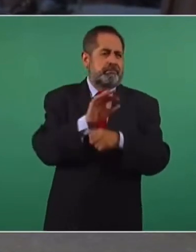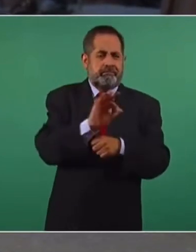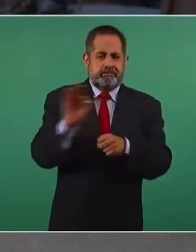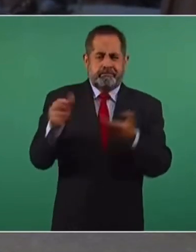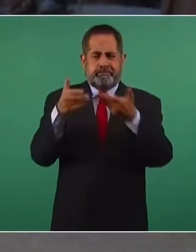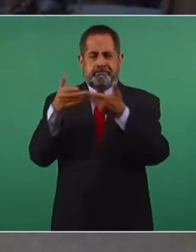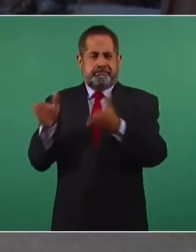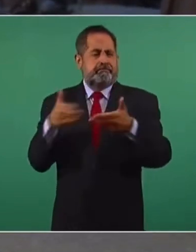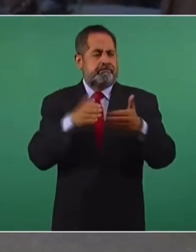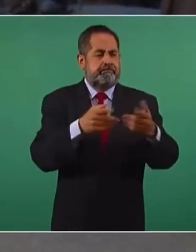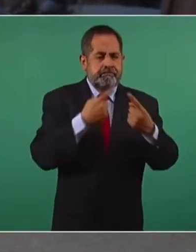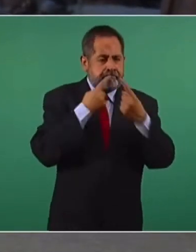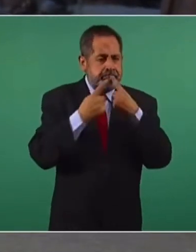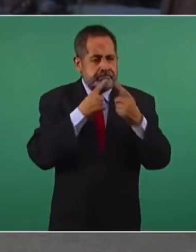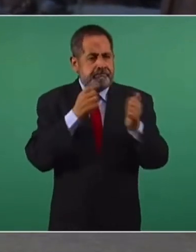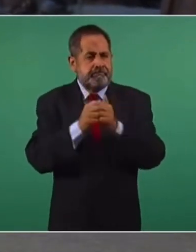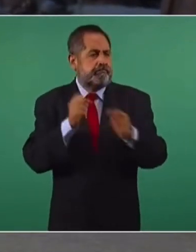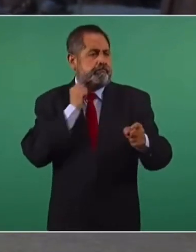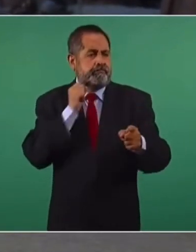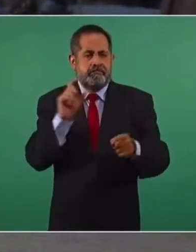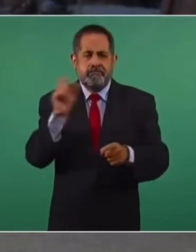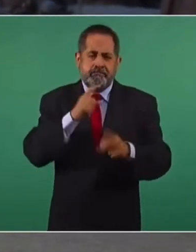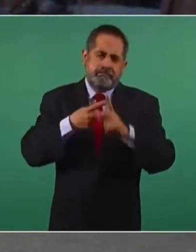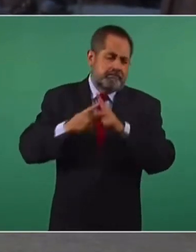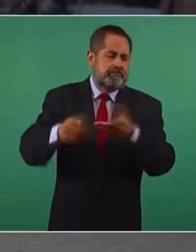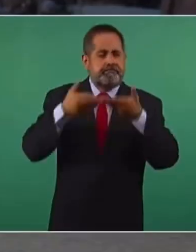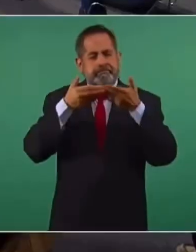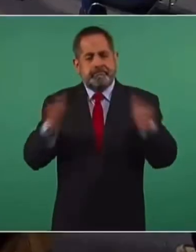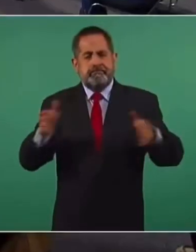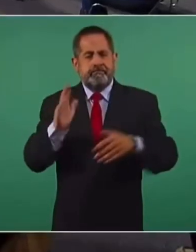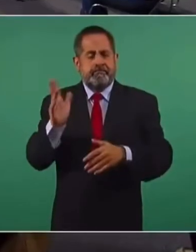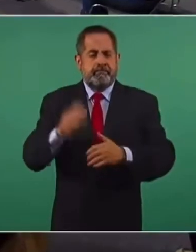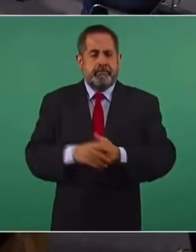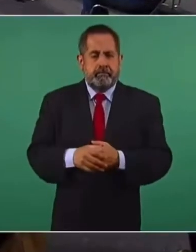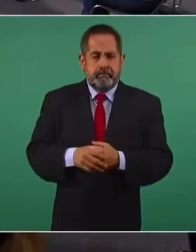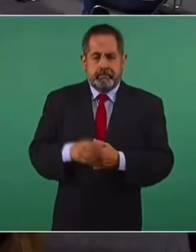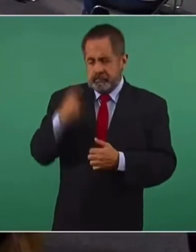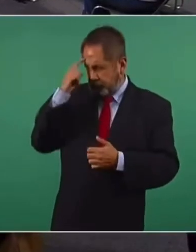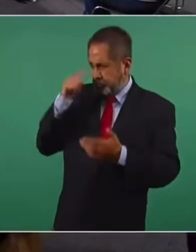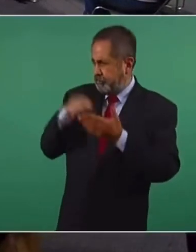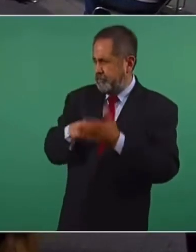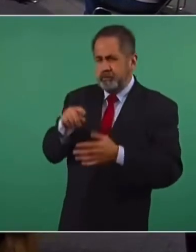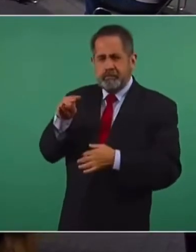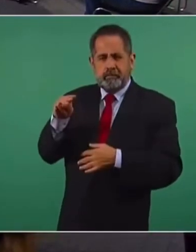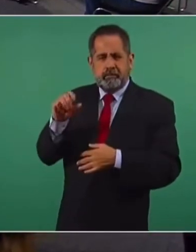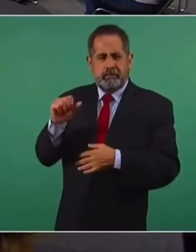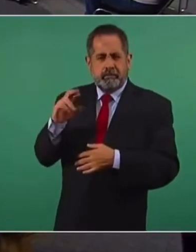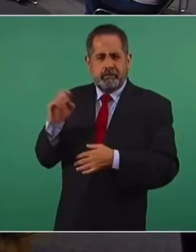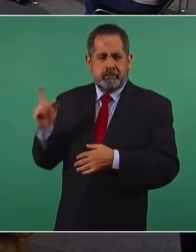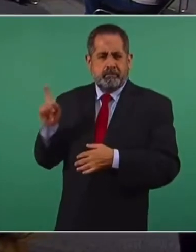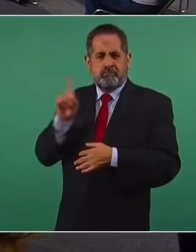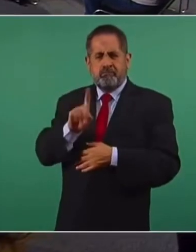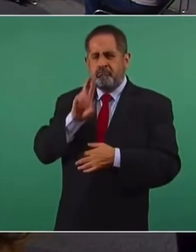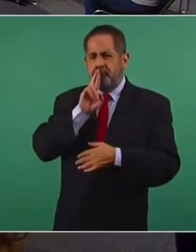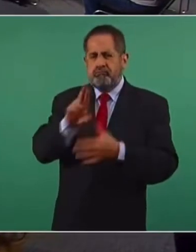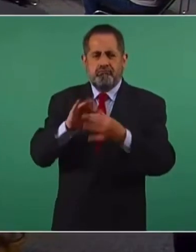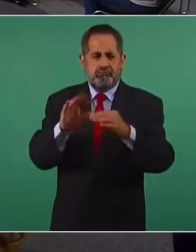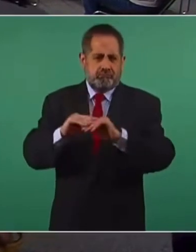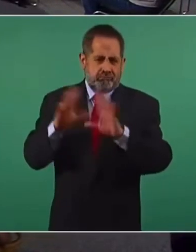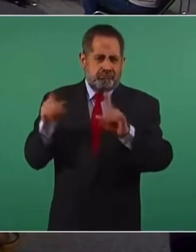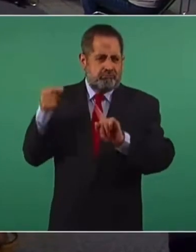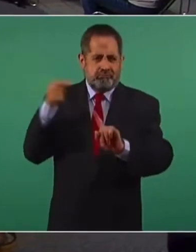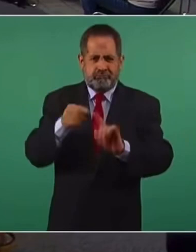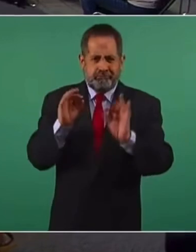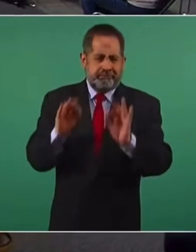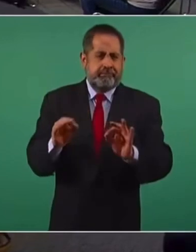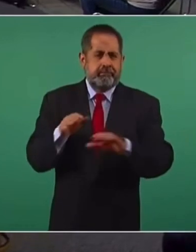esta plática con los senadores, cuándo podría ser la apertura? Yo creo que Marcelo podría ser más preciso en esto, en contestar